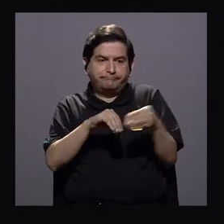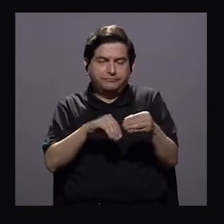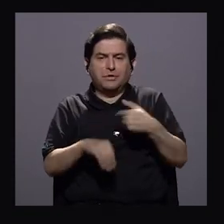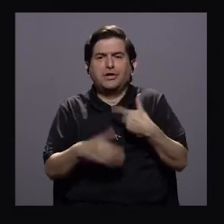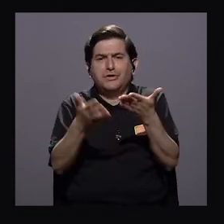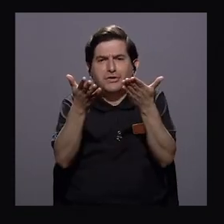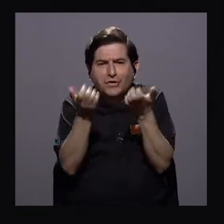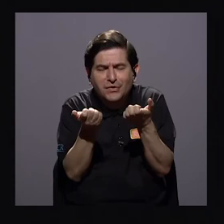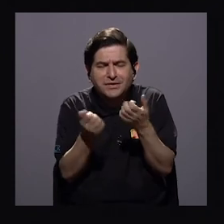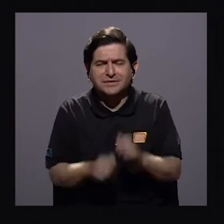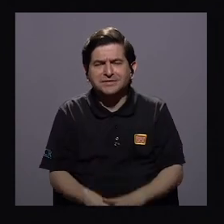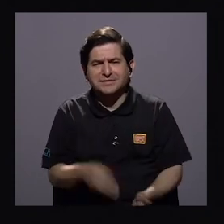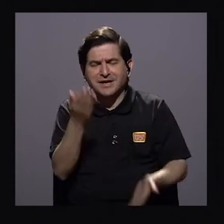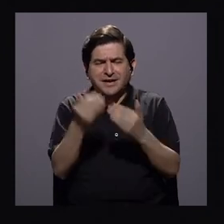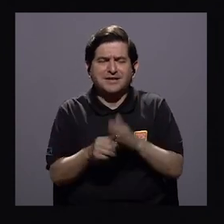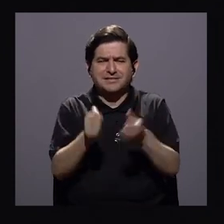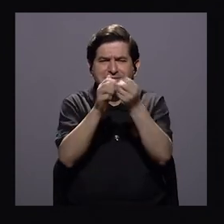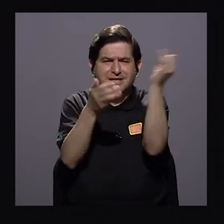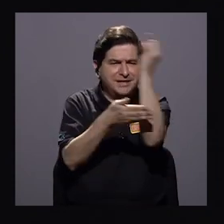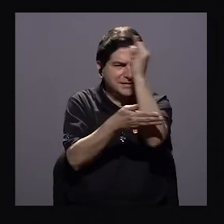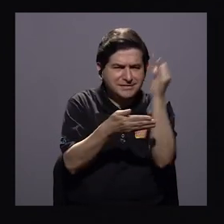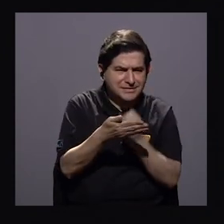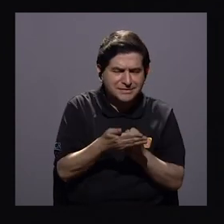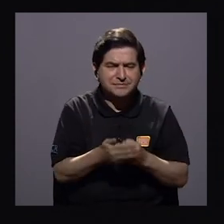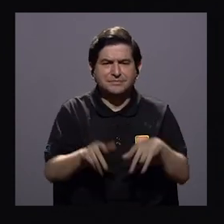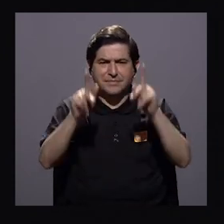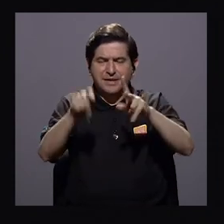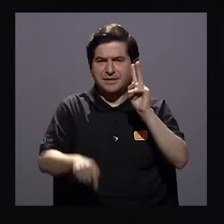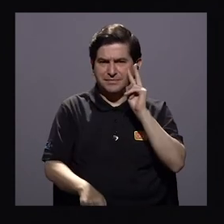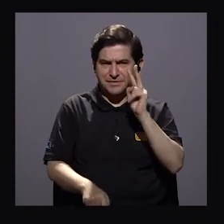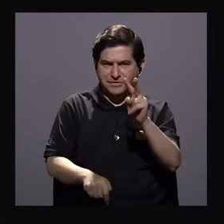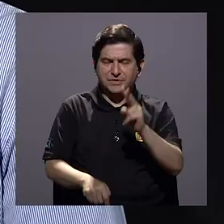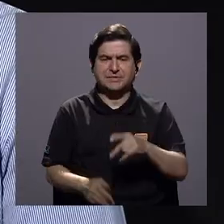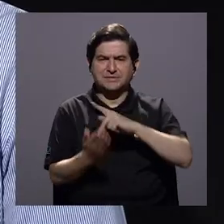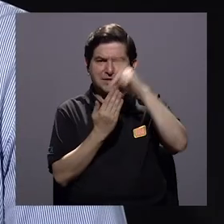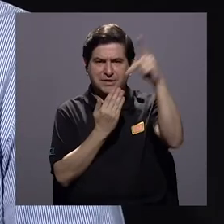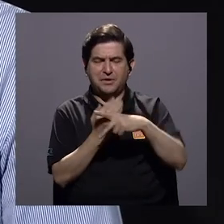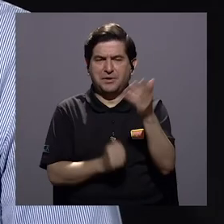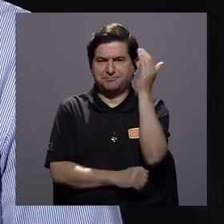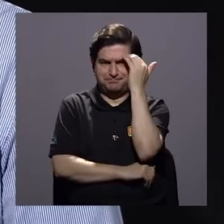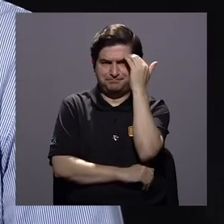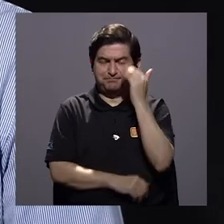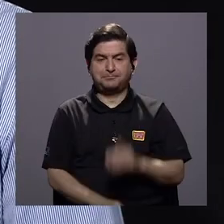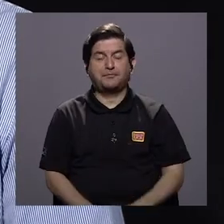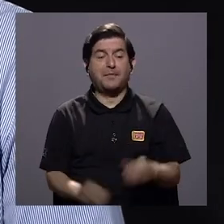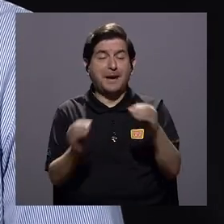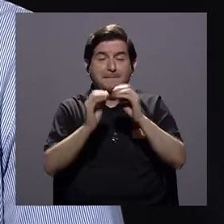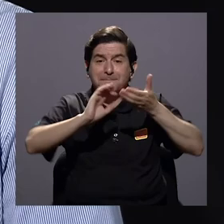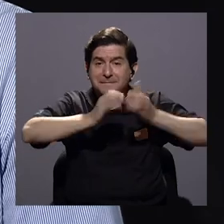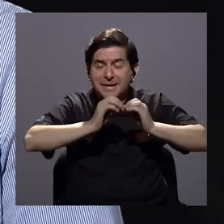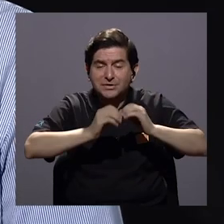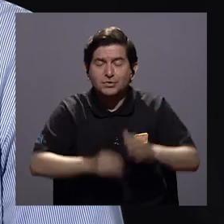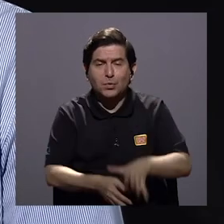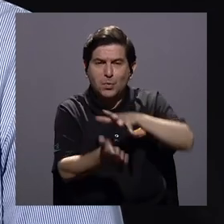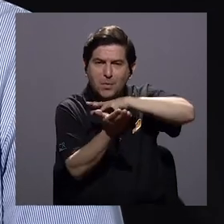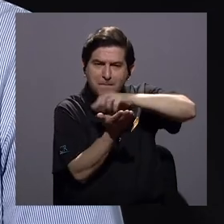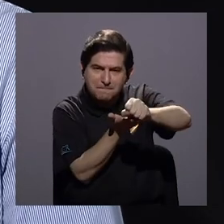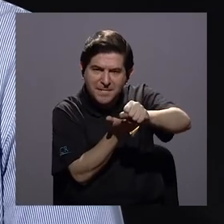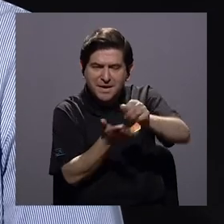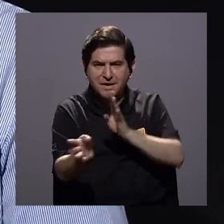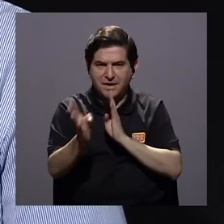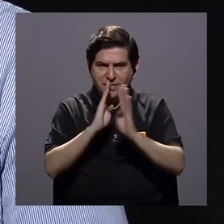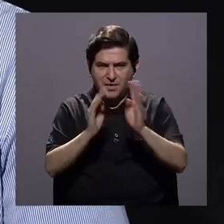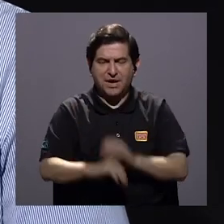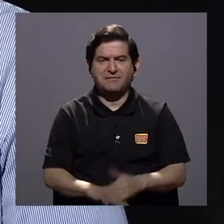este caso quisiera un poquito que le hagamos ese mapeo a nuestra audiencia si vean que el mayor número de desastres